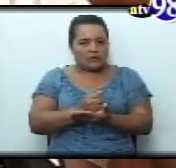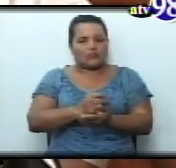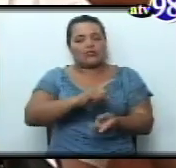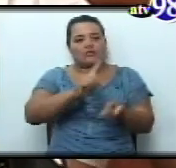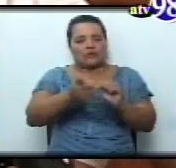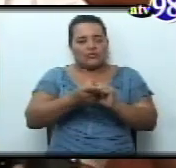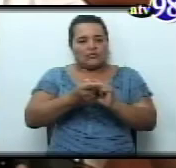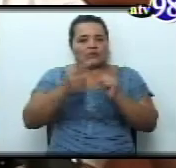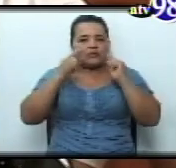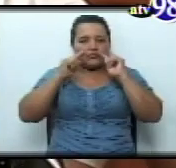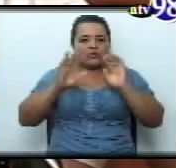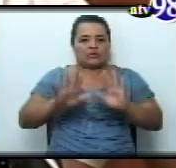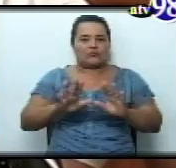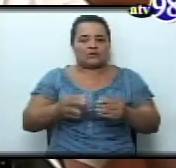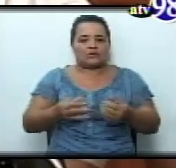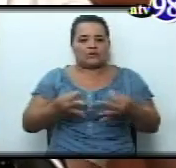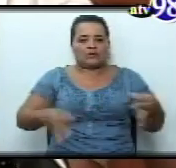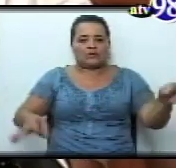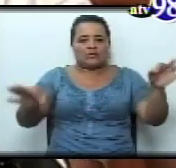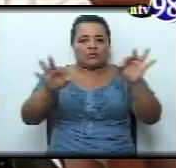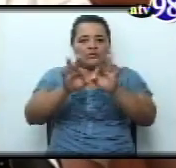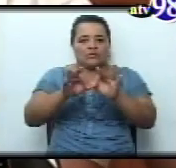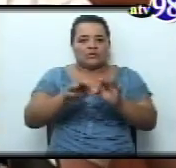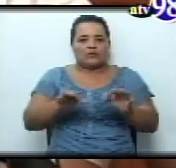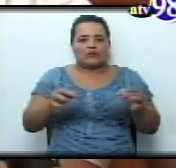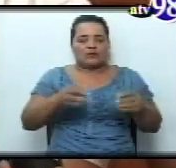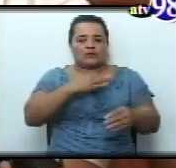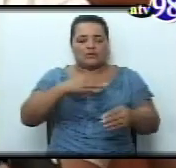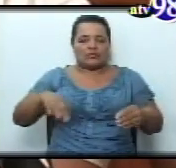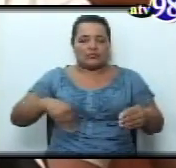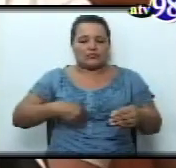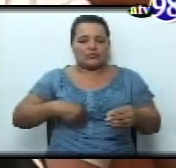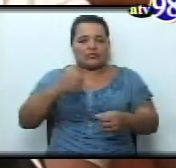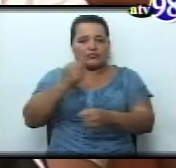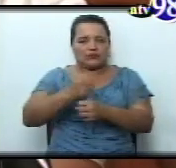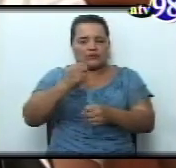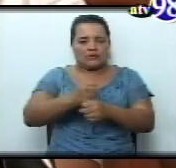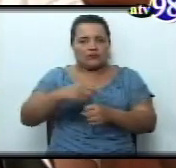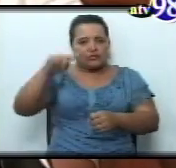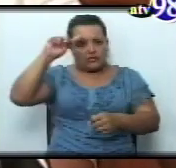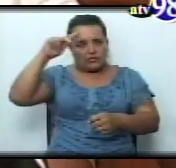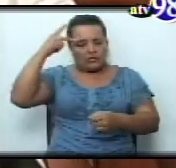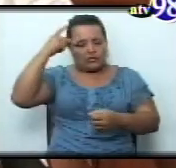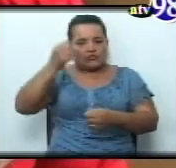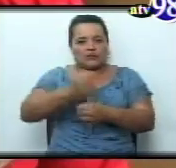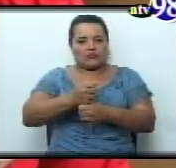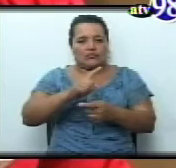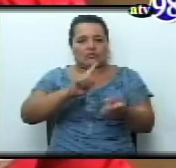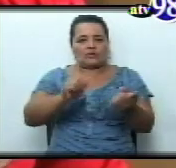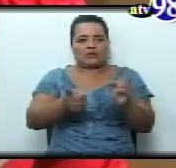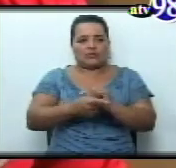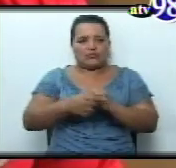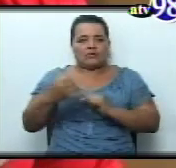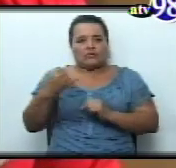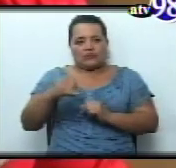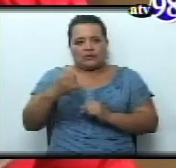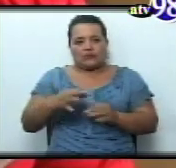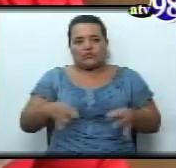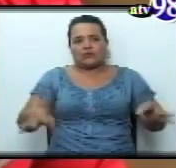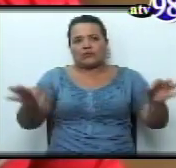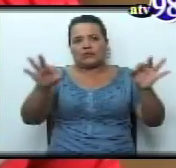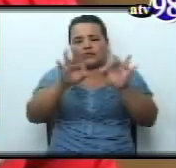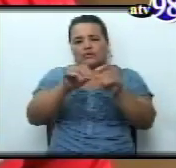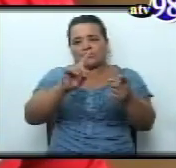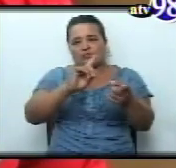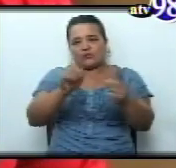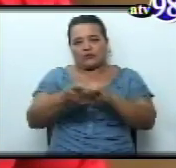garantizaría efectivamente el debido proceso y como Ministerio Público apuntamos a esa reforma. Si se diese el espacio para la